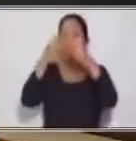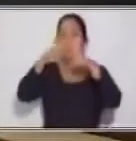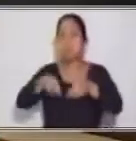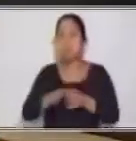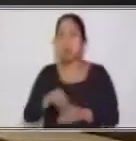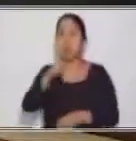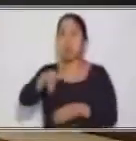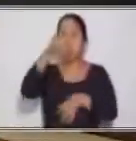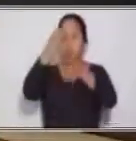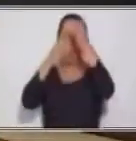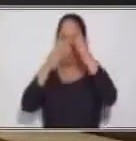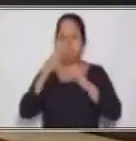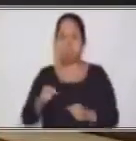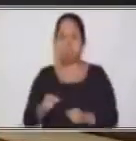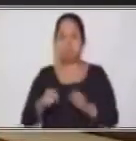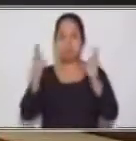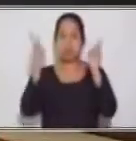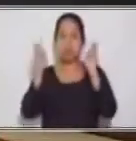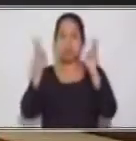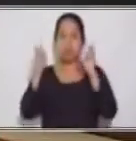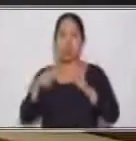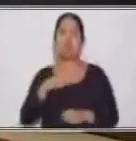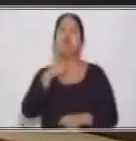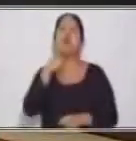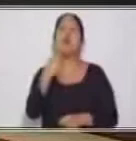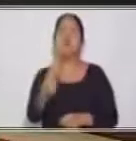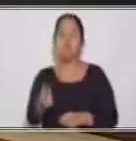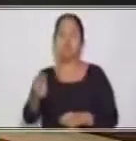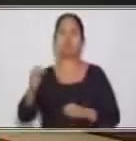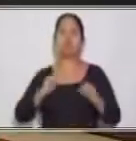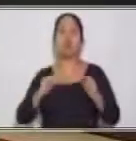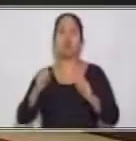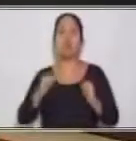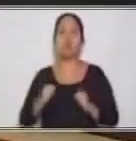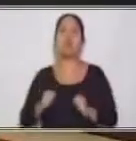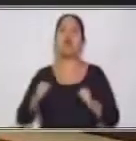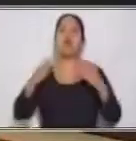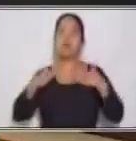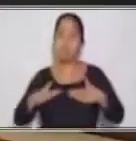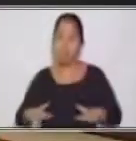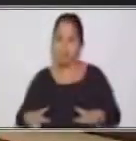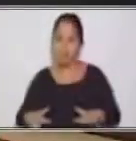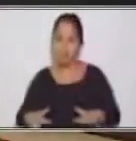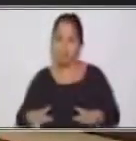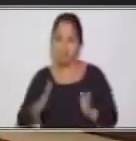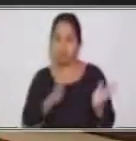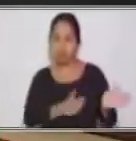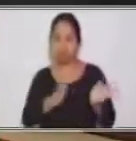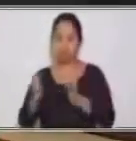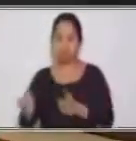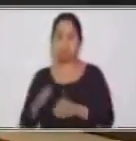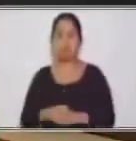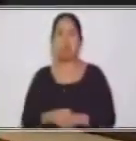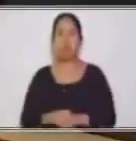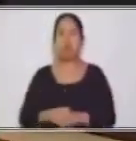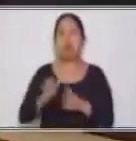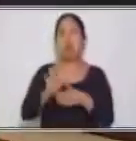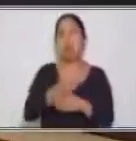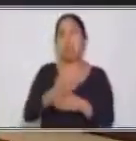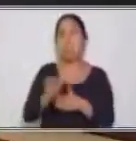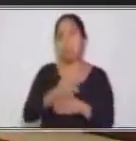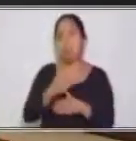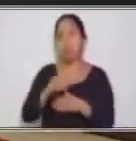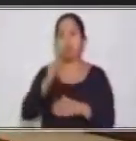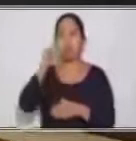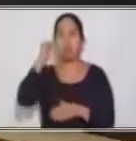acerca del tema voz activa y pasiva dentro del contexto del verbo. Comparte con un adulto lo aprendido el día de